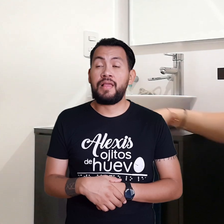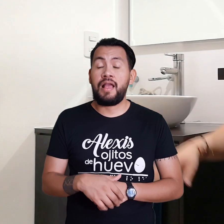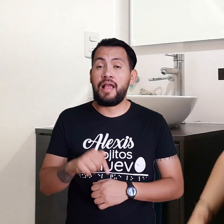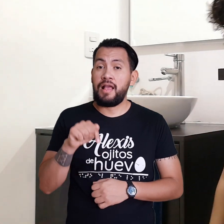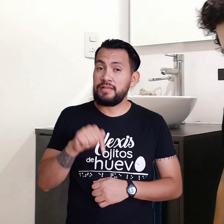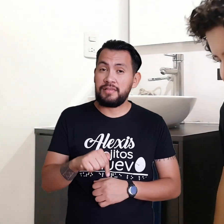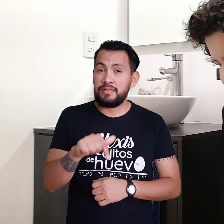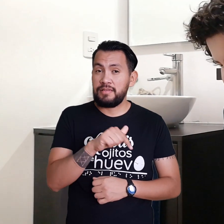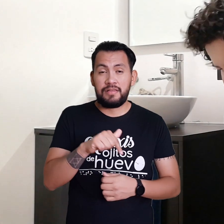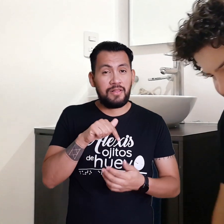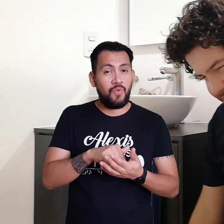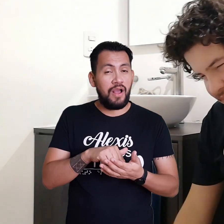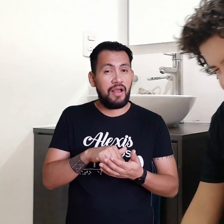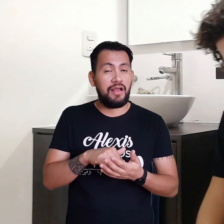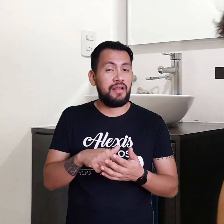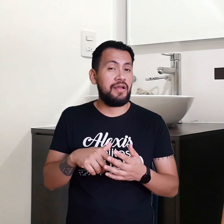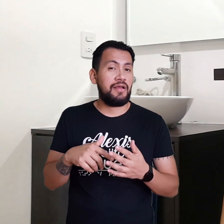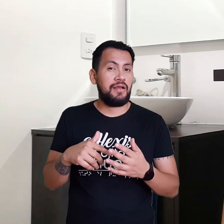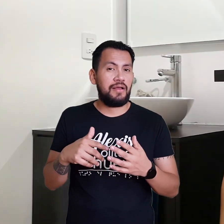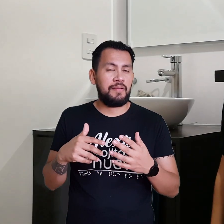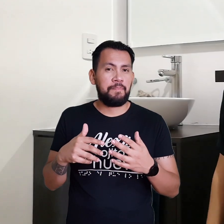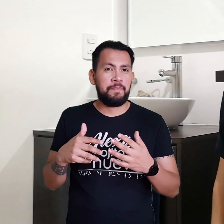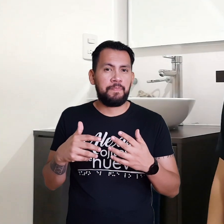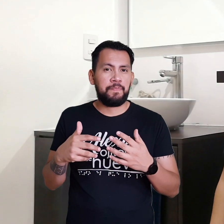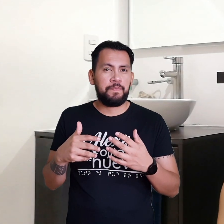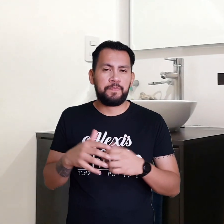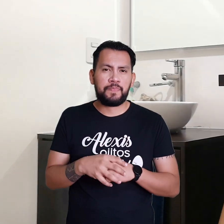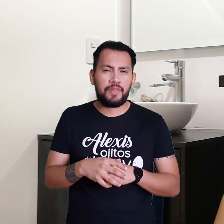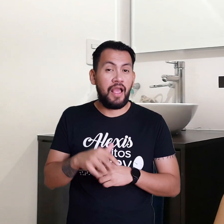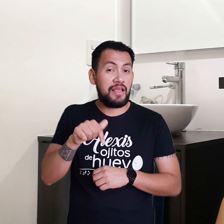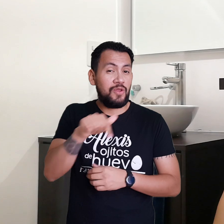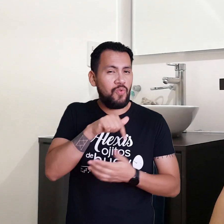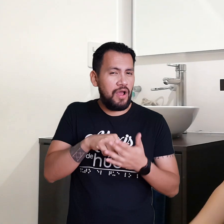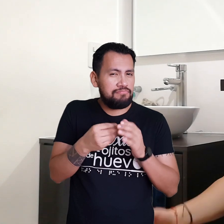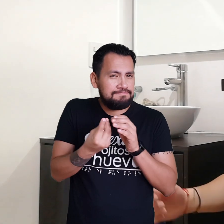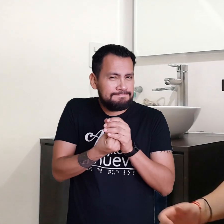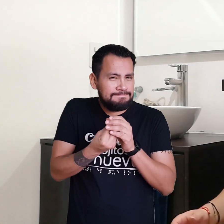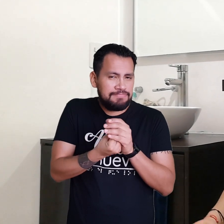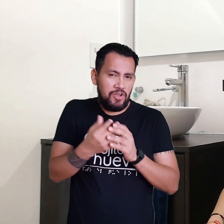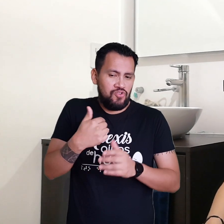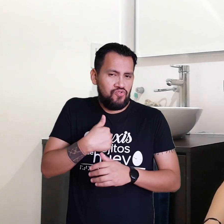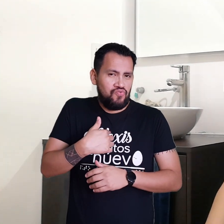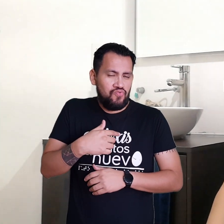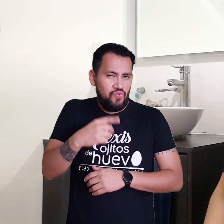No No No No traje ni celular Que pendejo Bueno No sirve De relativo Más con ustedes